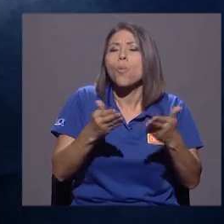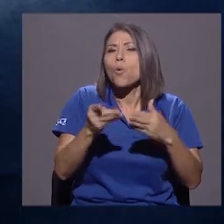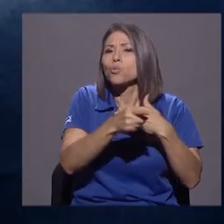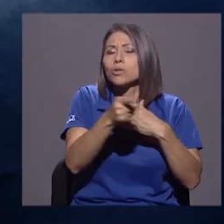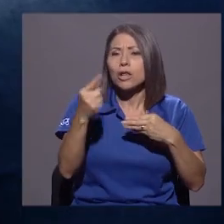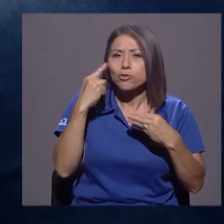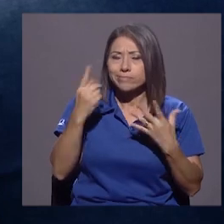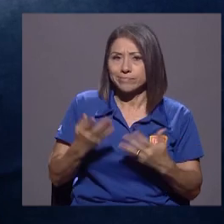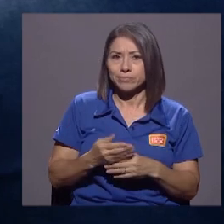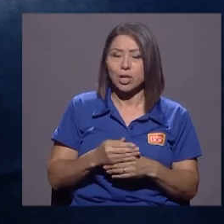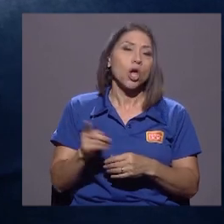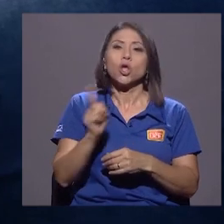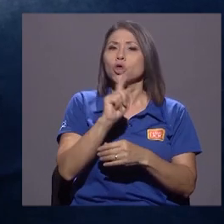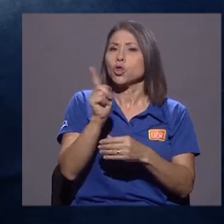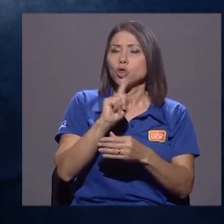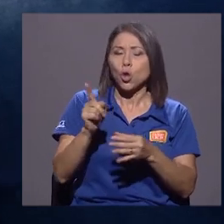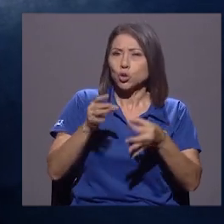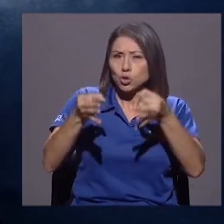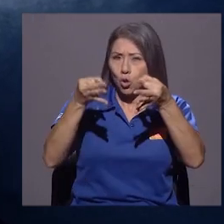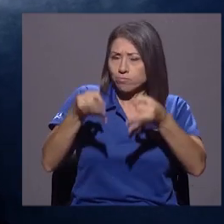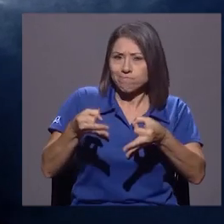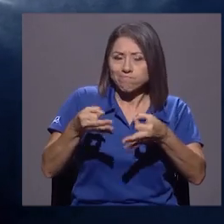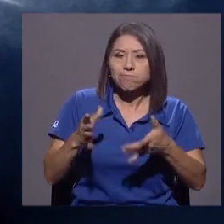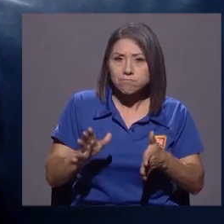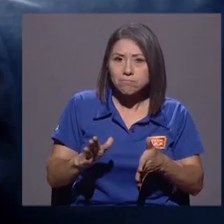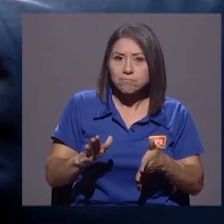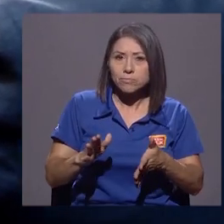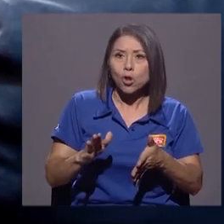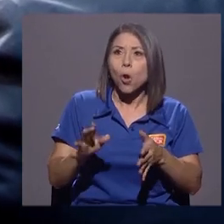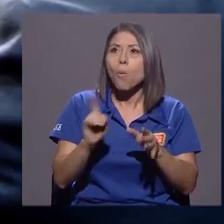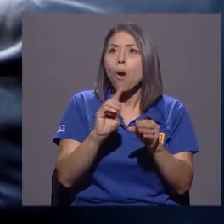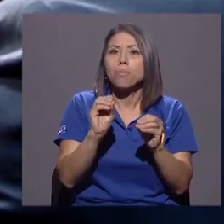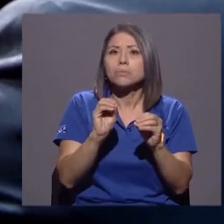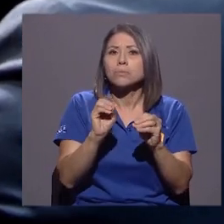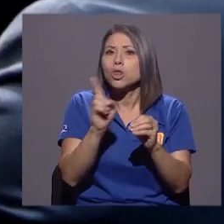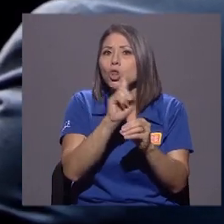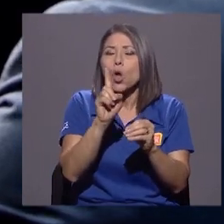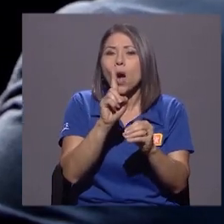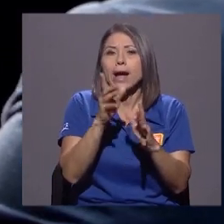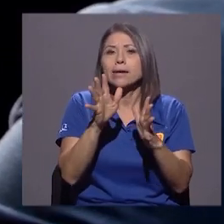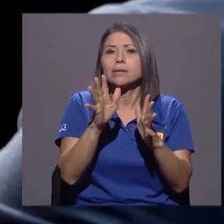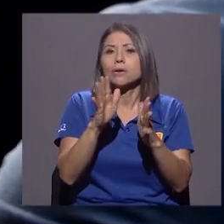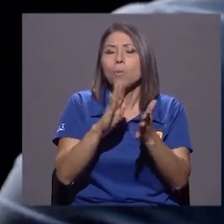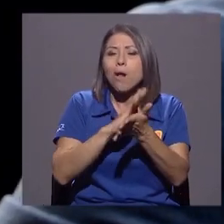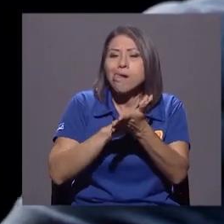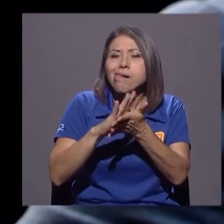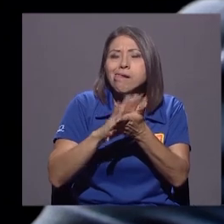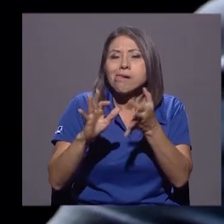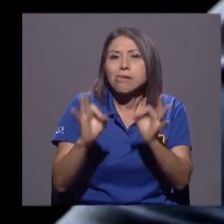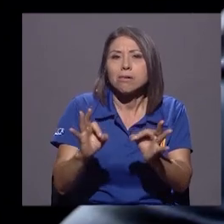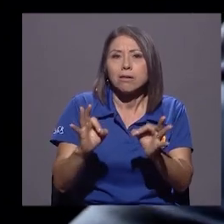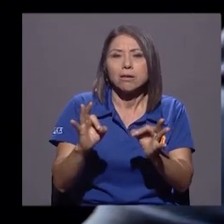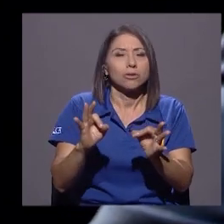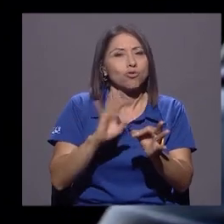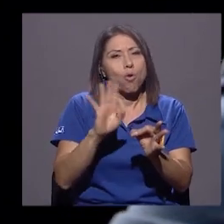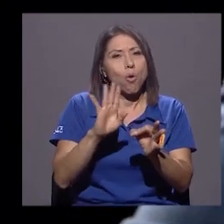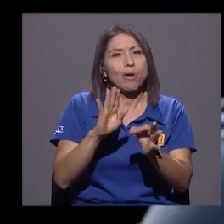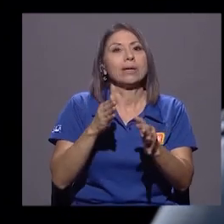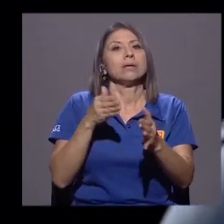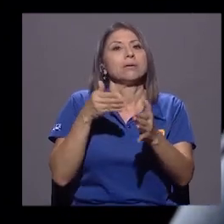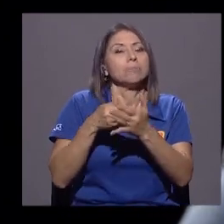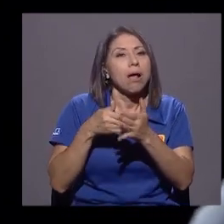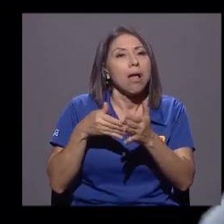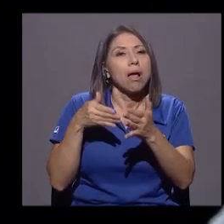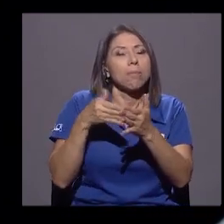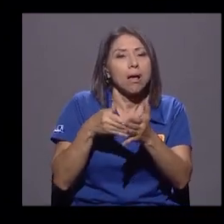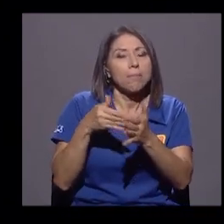son inocuas, ciertamente, ciertamente. A lo largo del tiempo van lastimando, al